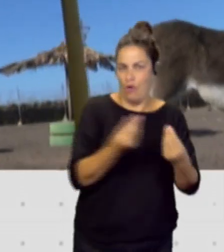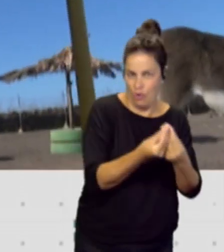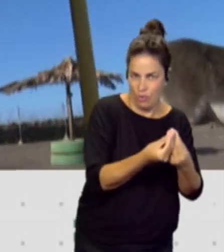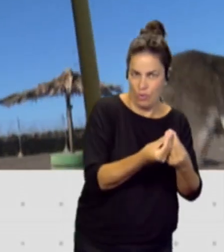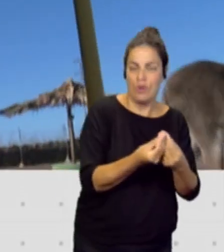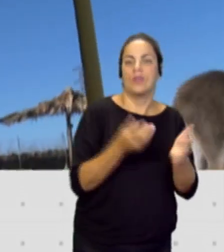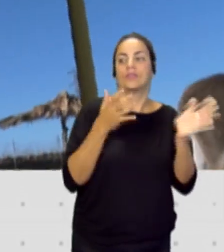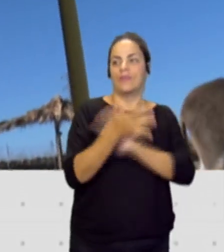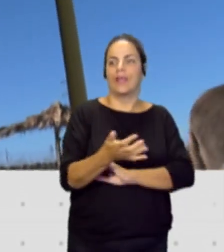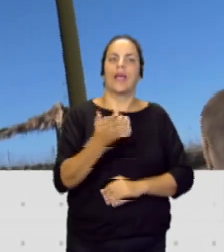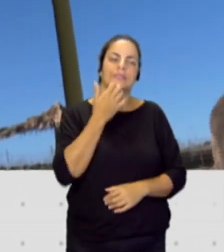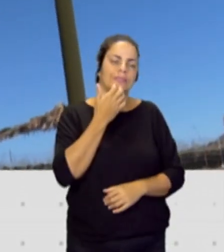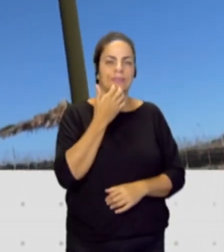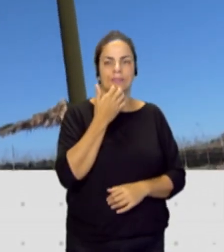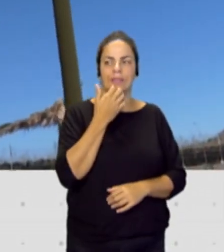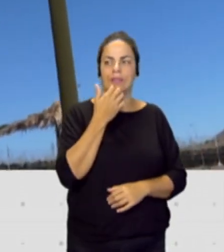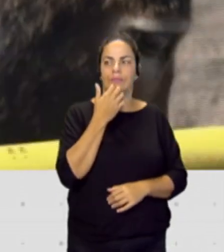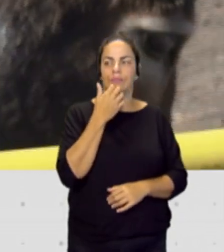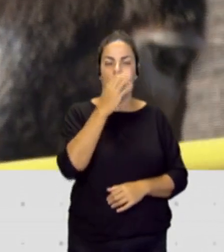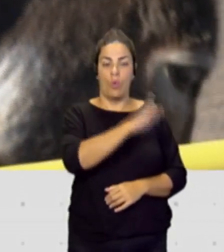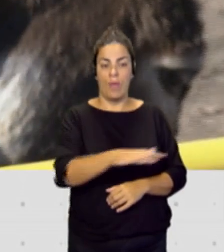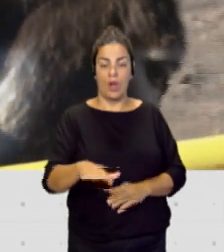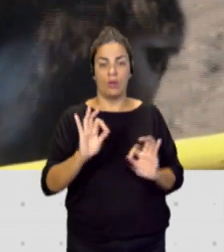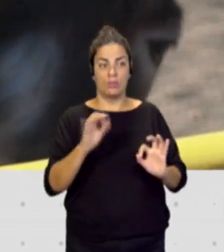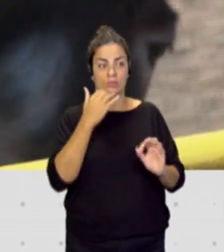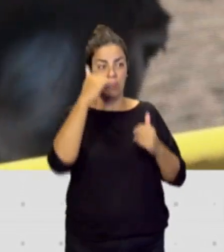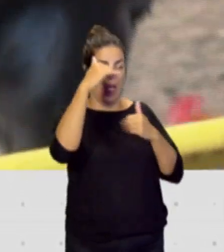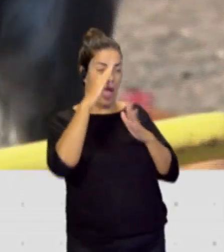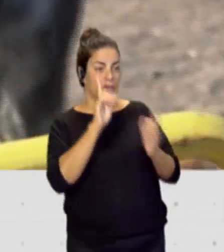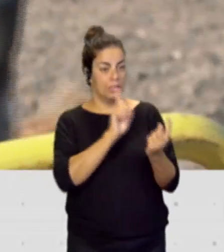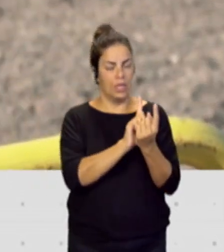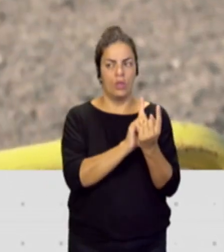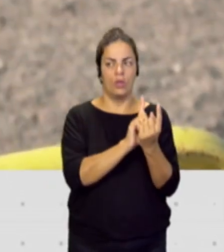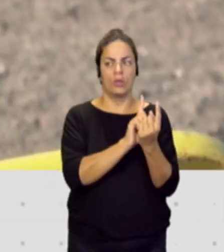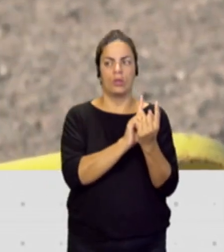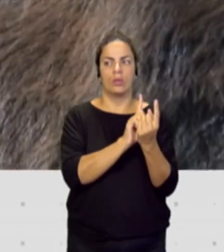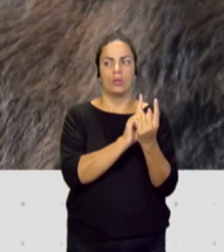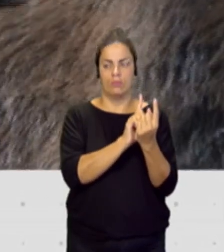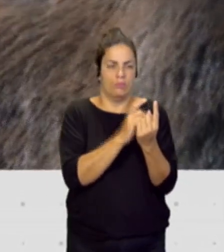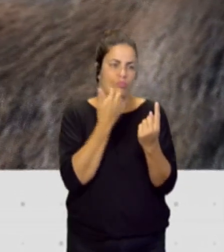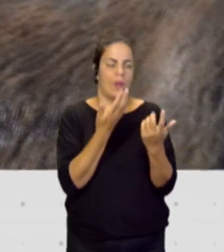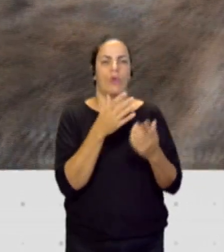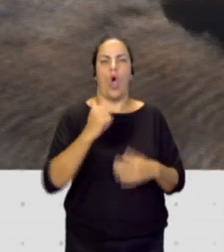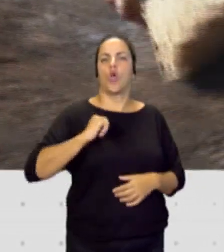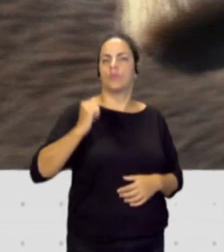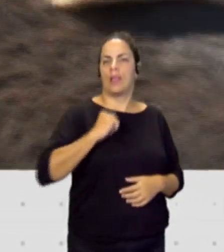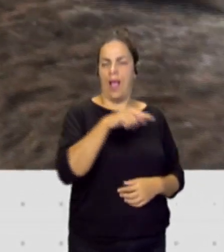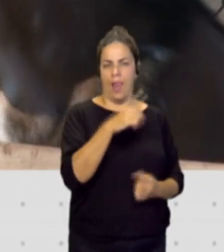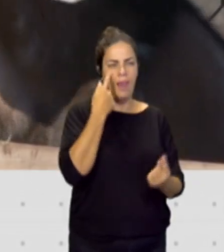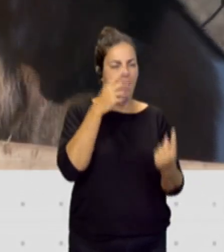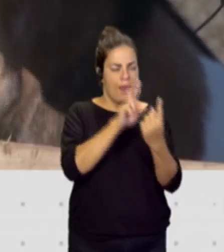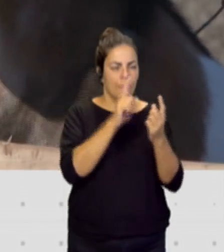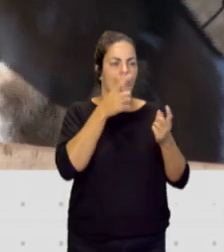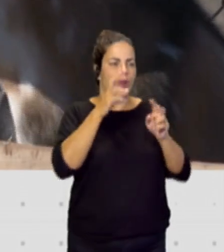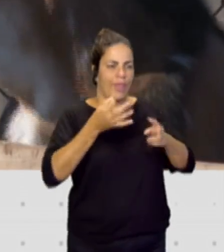un menor es atendido, no en sede judicial, sino que es atendido en el hospital, porque hay que realizar alguna